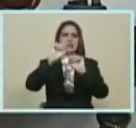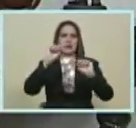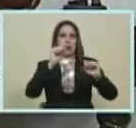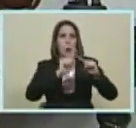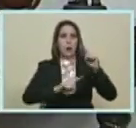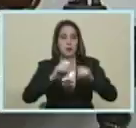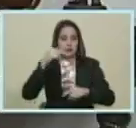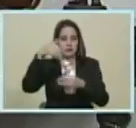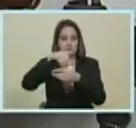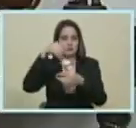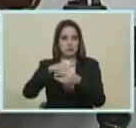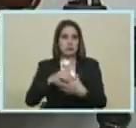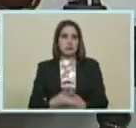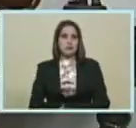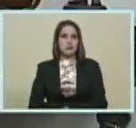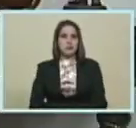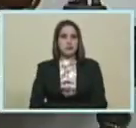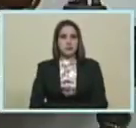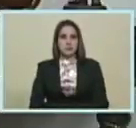vayan a votar... ...verdad...